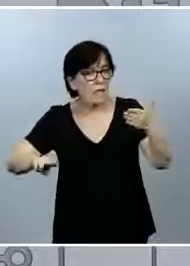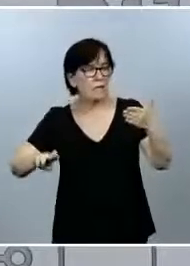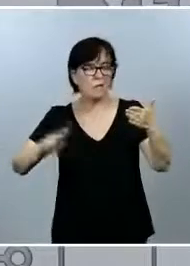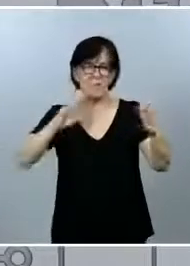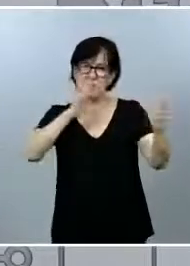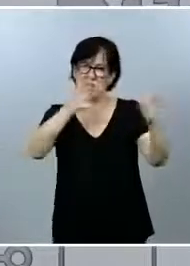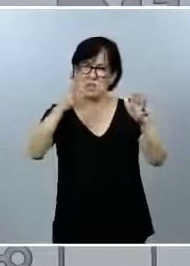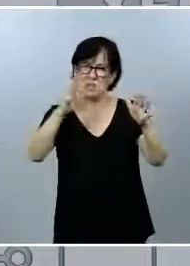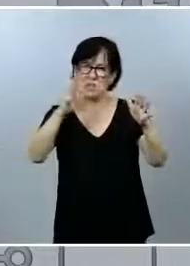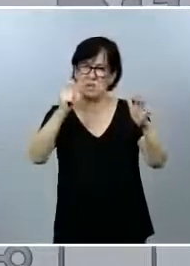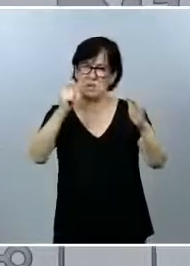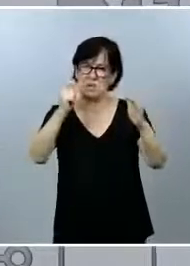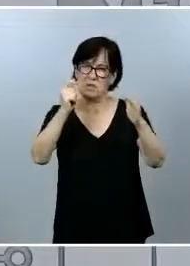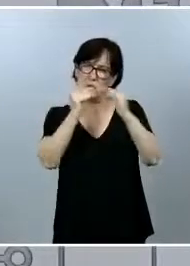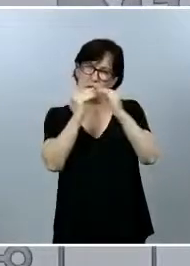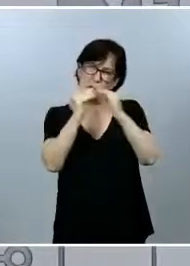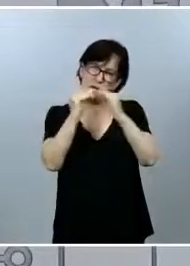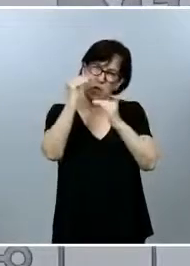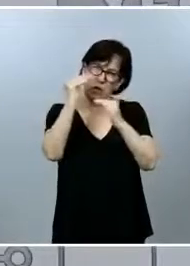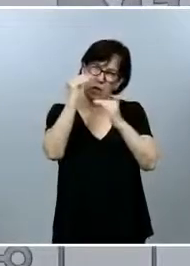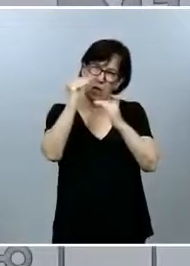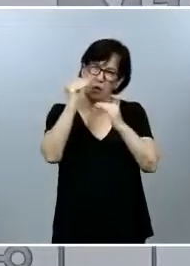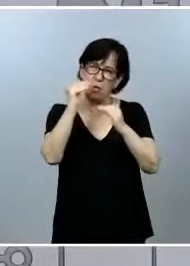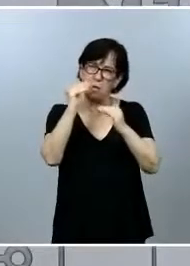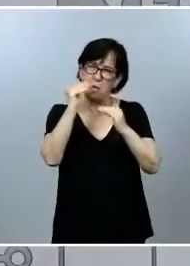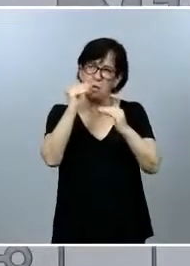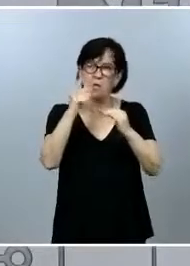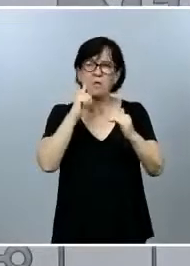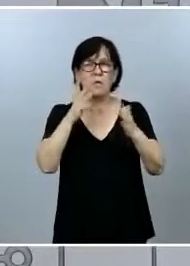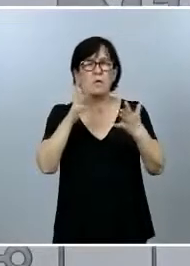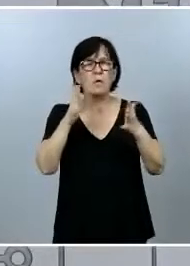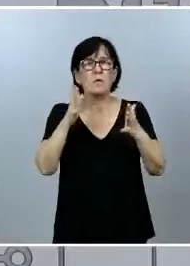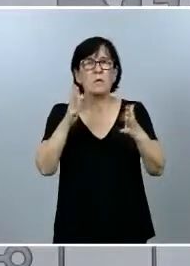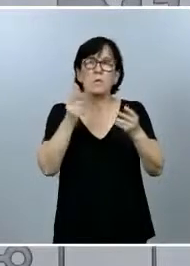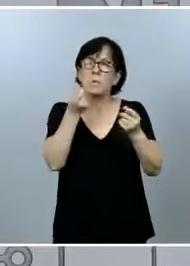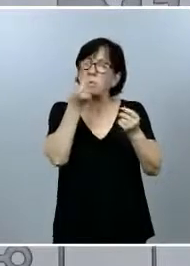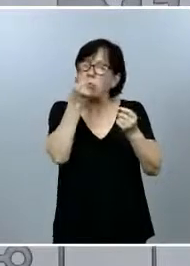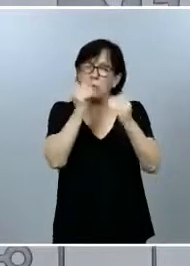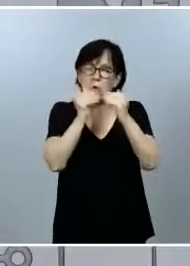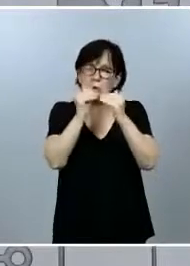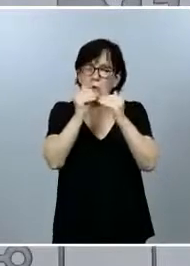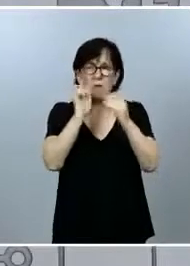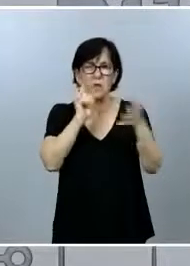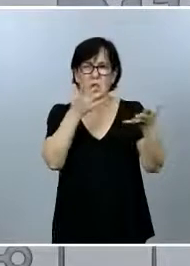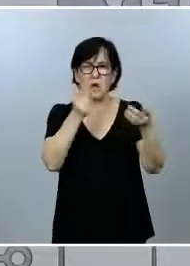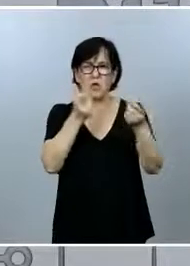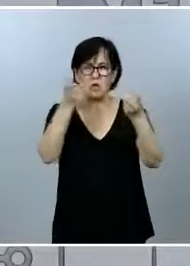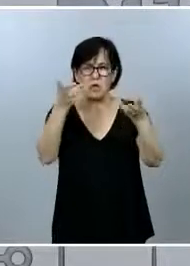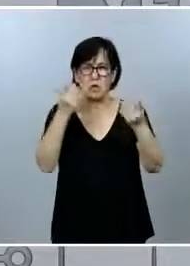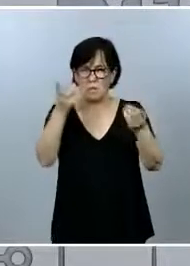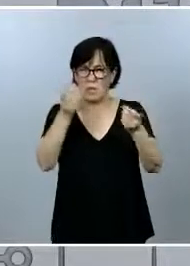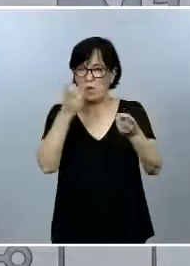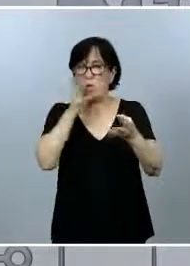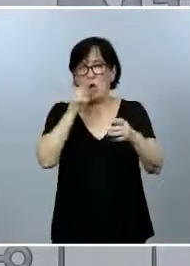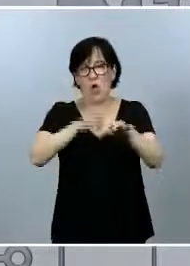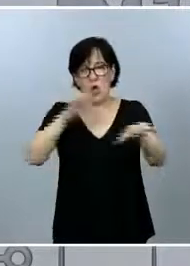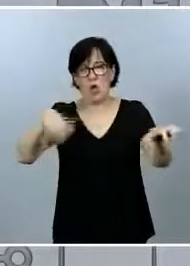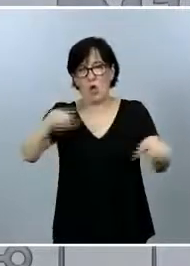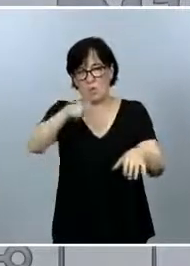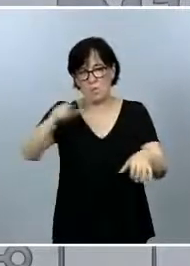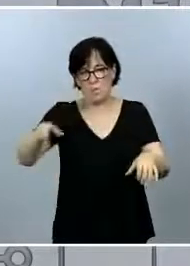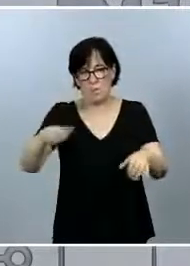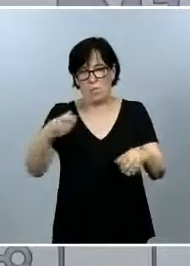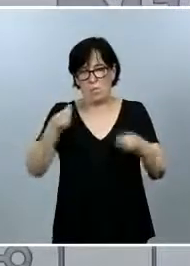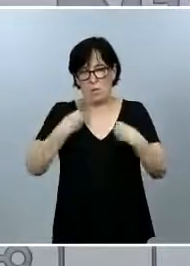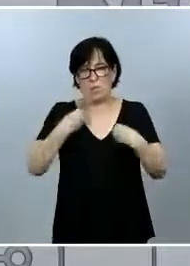de lo mismo, ligeramente superior, si no me equivoco, pero con unos números parecidos en número de casos por población. Eso,